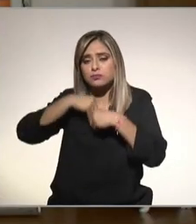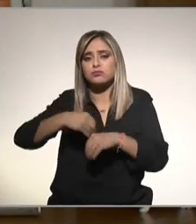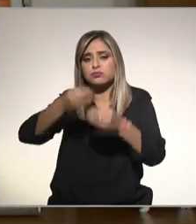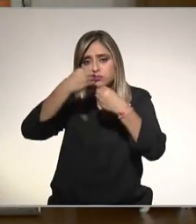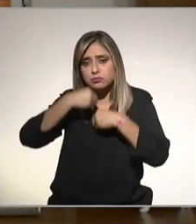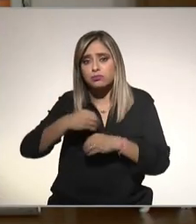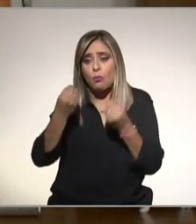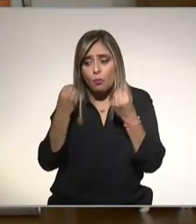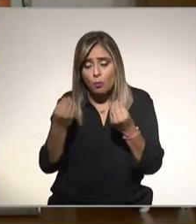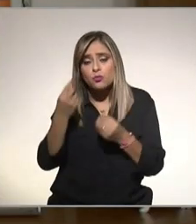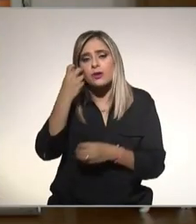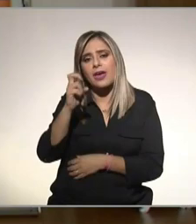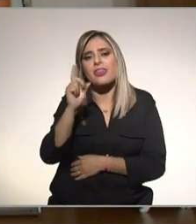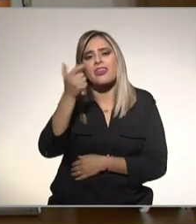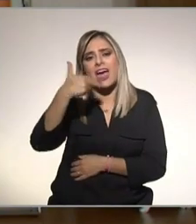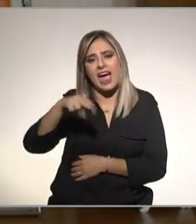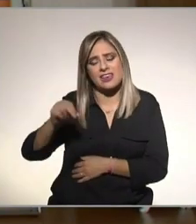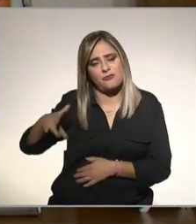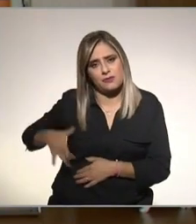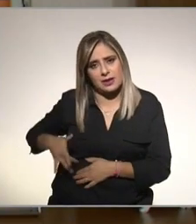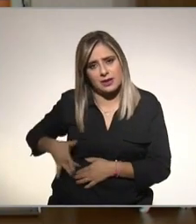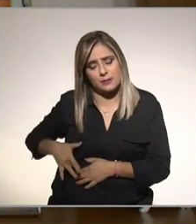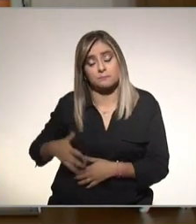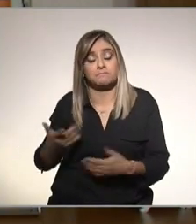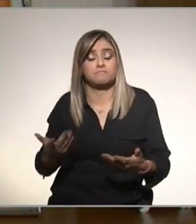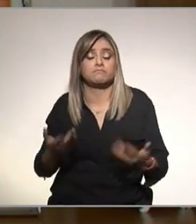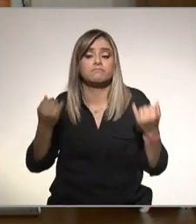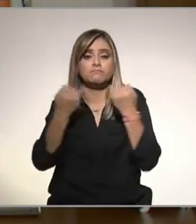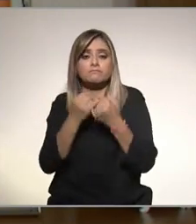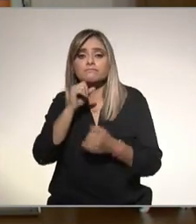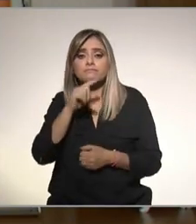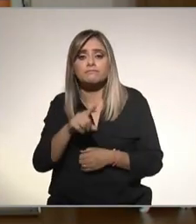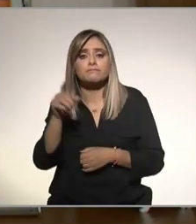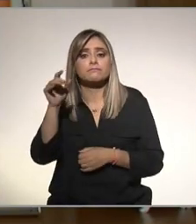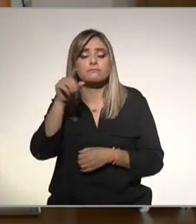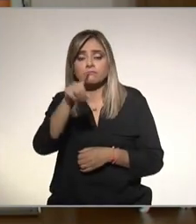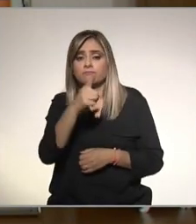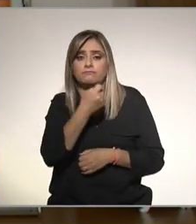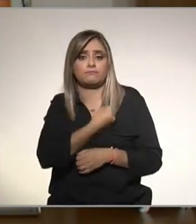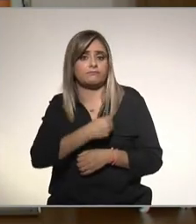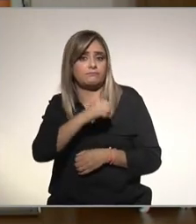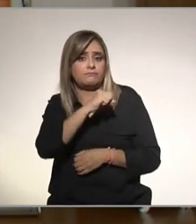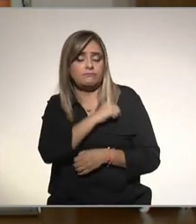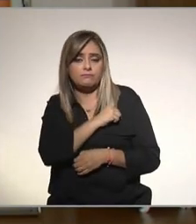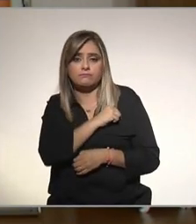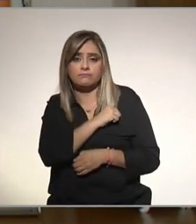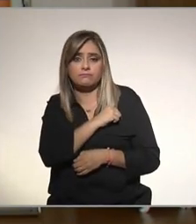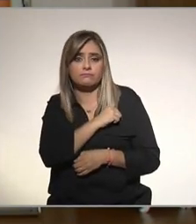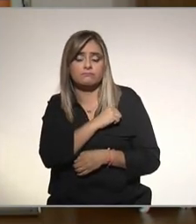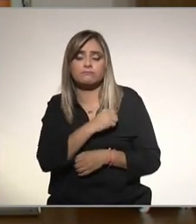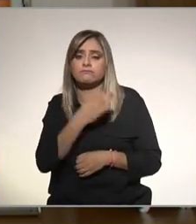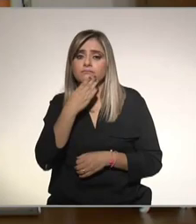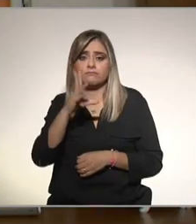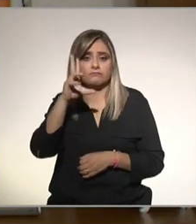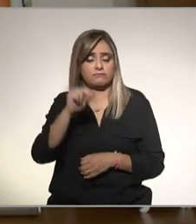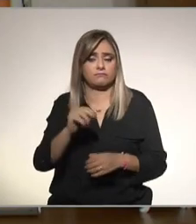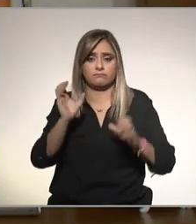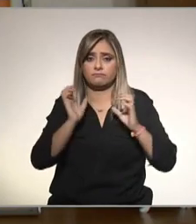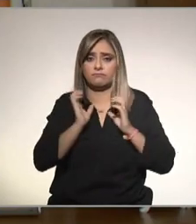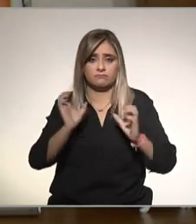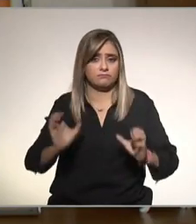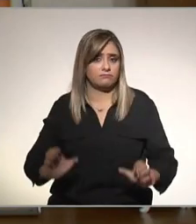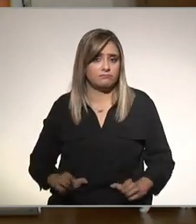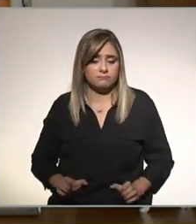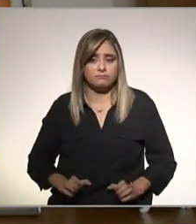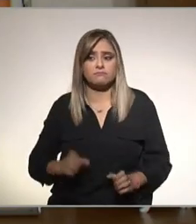daño el no tener una buena salud en el sentido metabólico es decir no estar